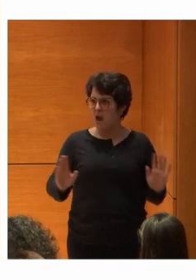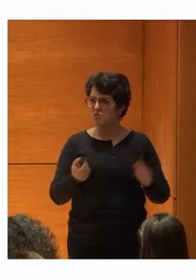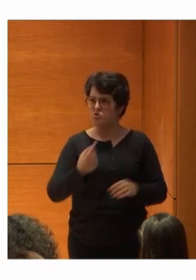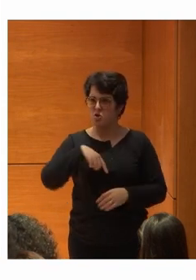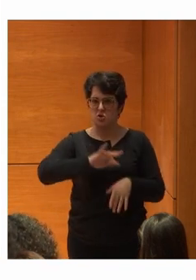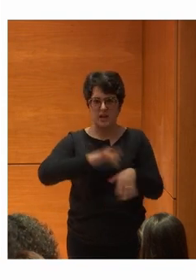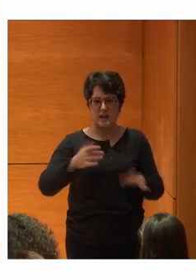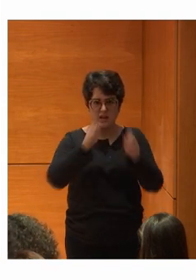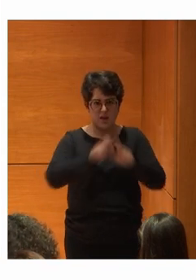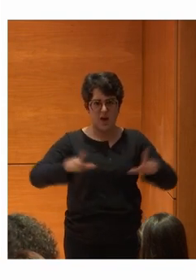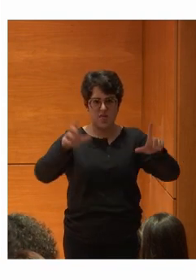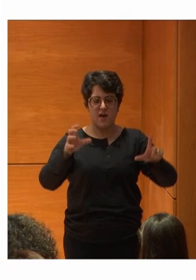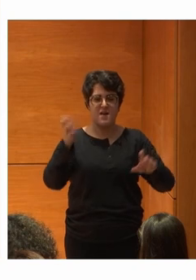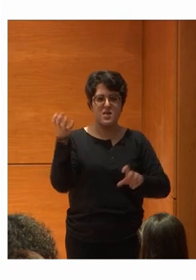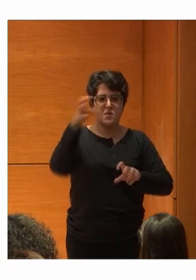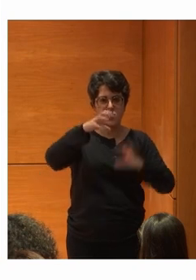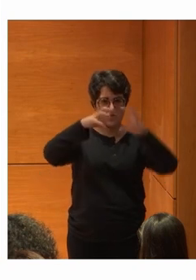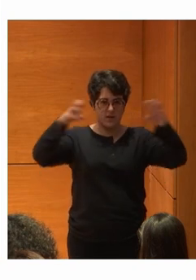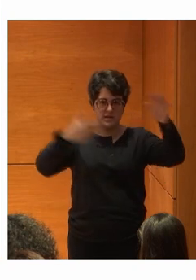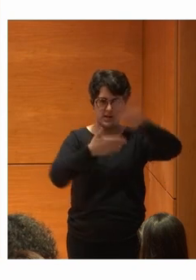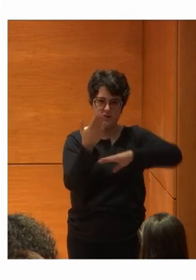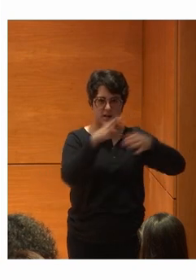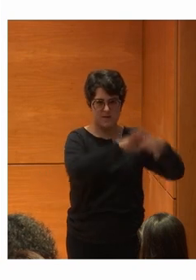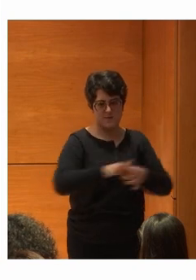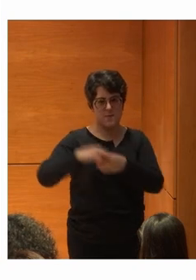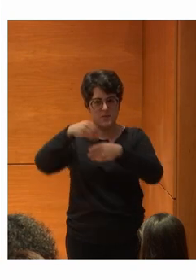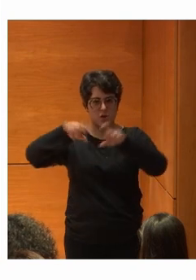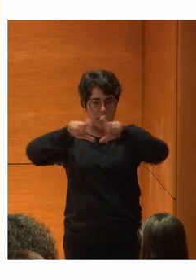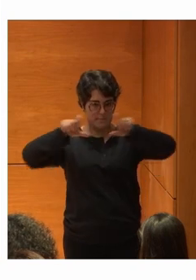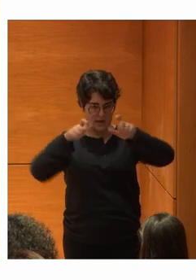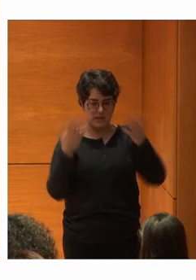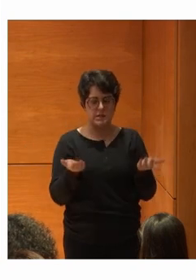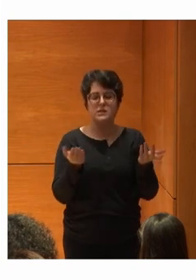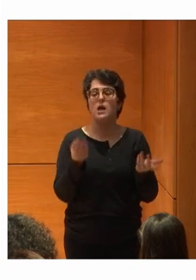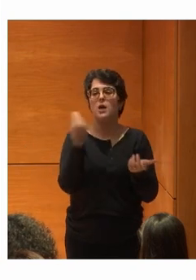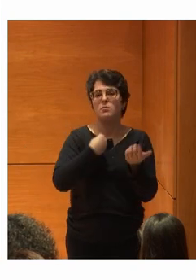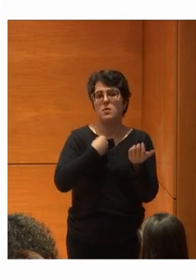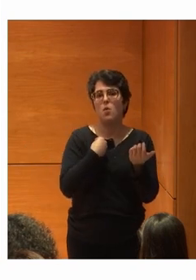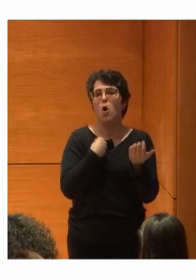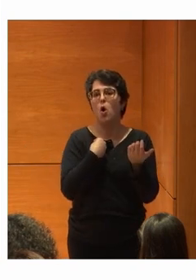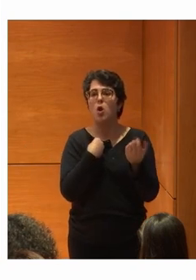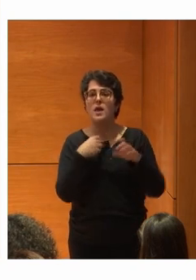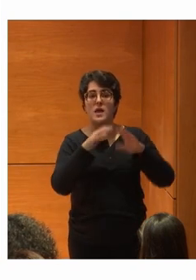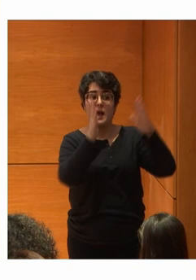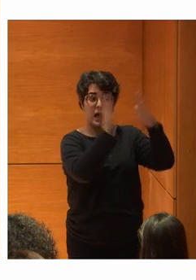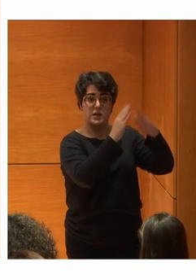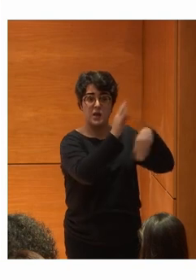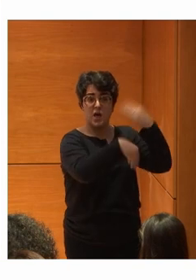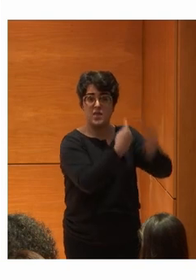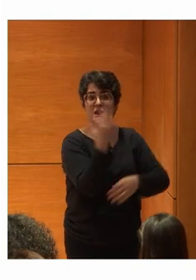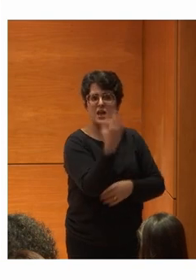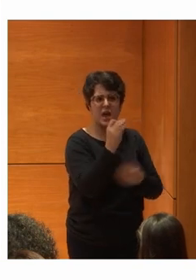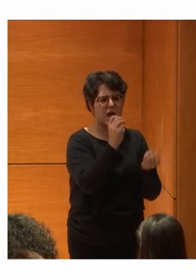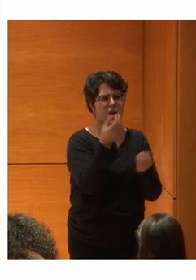teníamos digitalizada Esto del negocio No es cosa de fundación Pero bueno Desde los propios hogares Pudieron hacer Todos